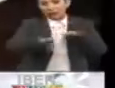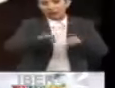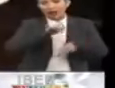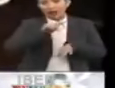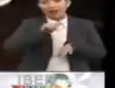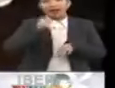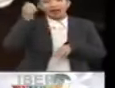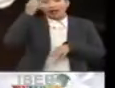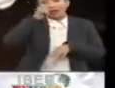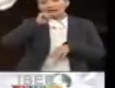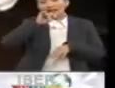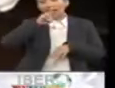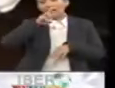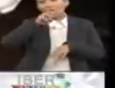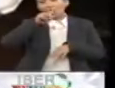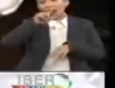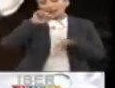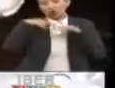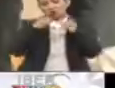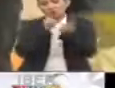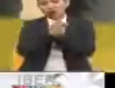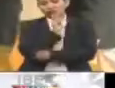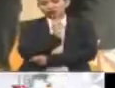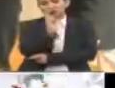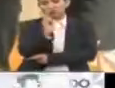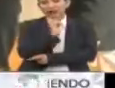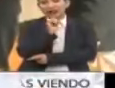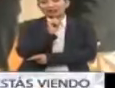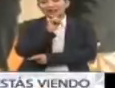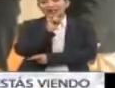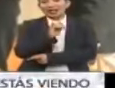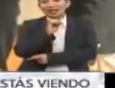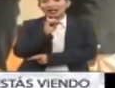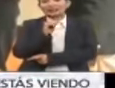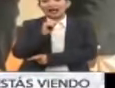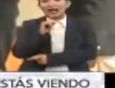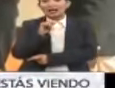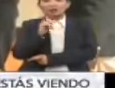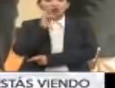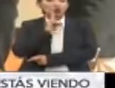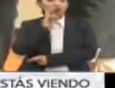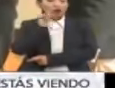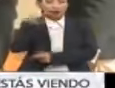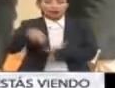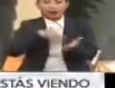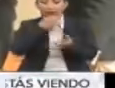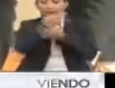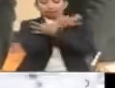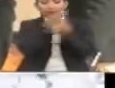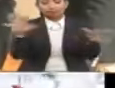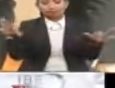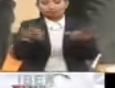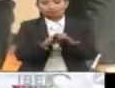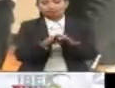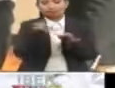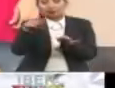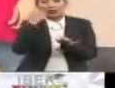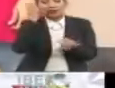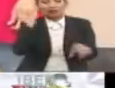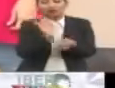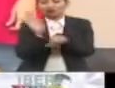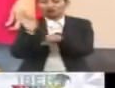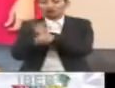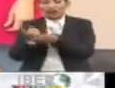Taiwán. El mandatario se reunió con su homóloga, Tsai Ing-wen, con quien firmó una declaración conjunta que busca